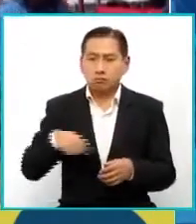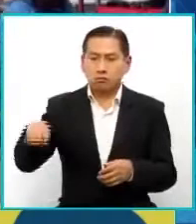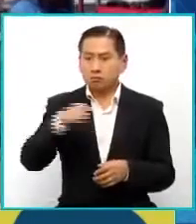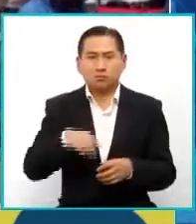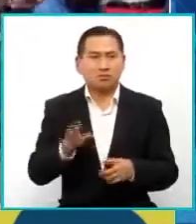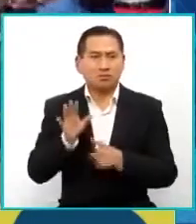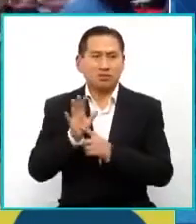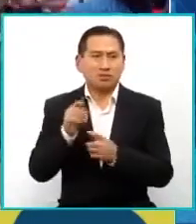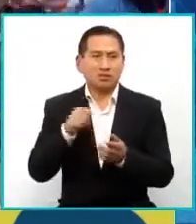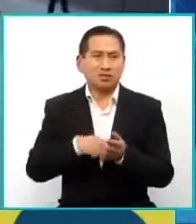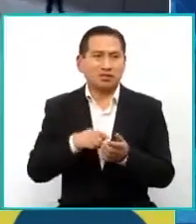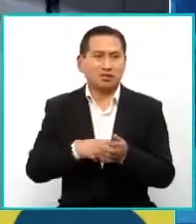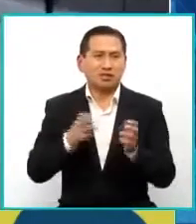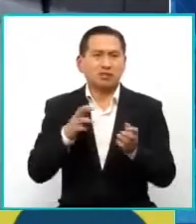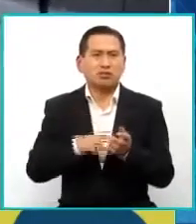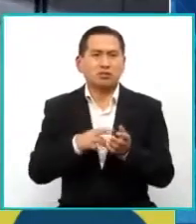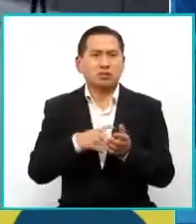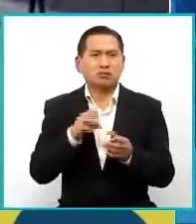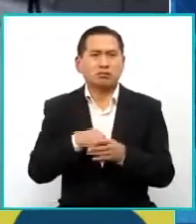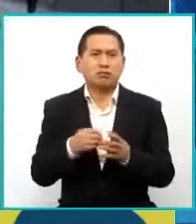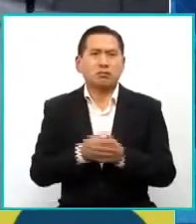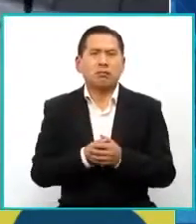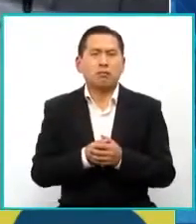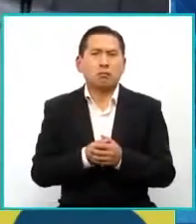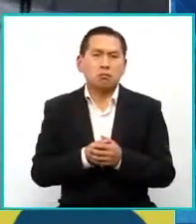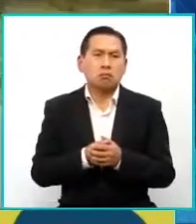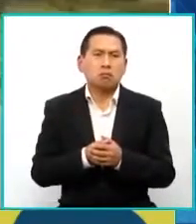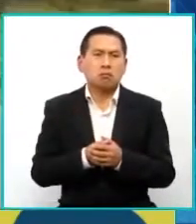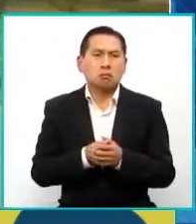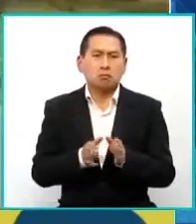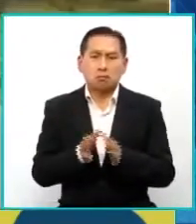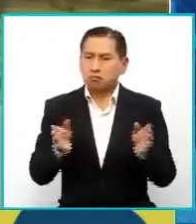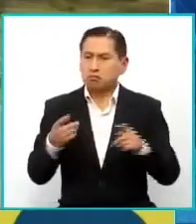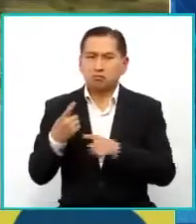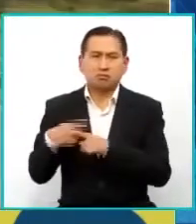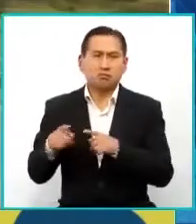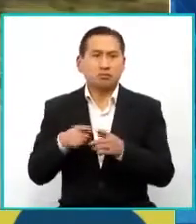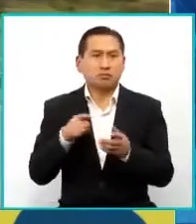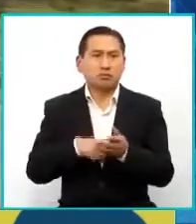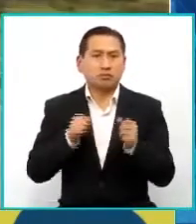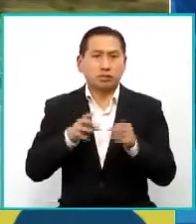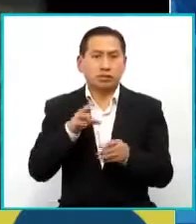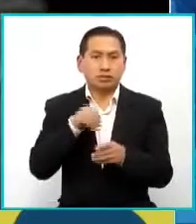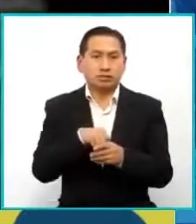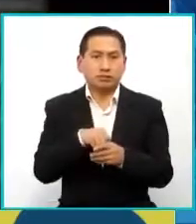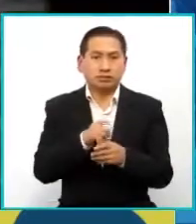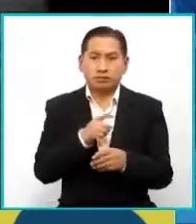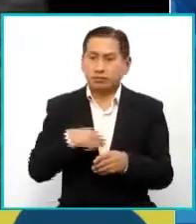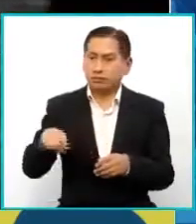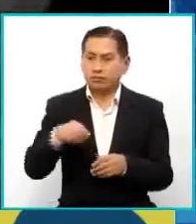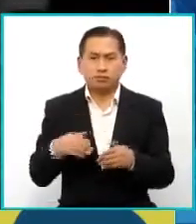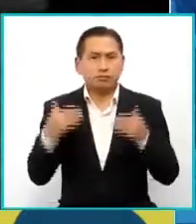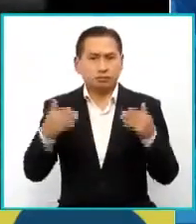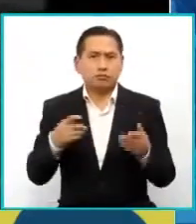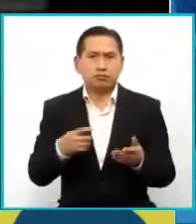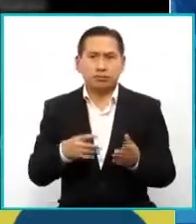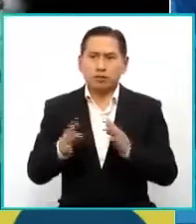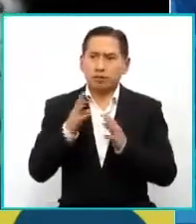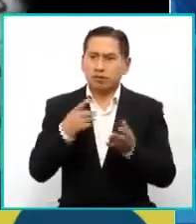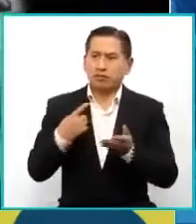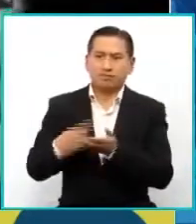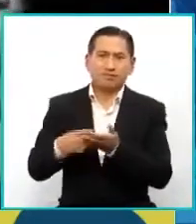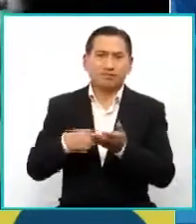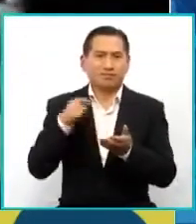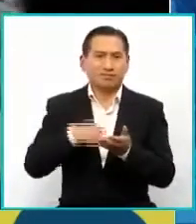se ha presentado es muy amplio para poder entablar conversaciones,